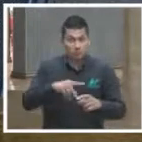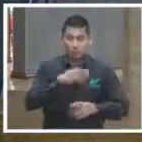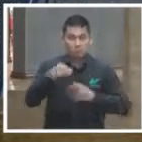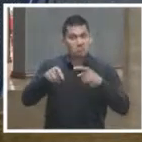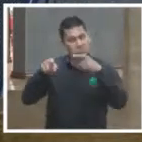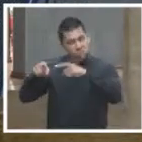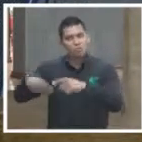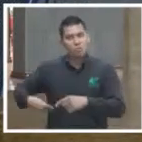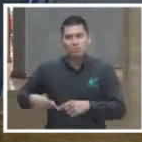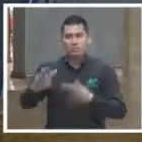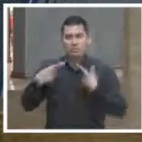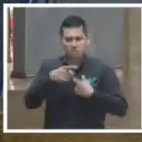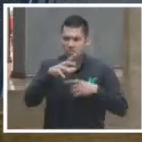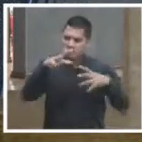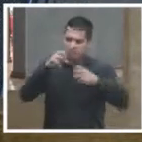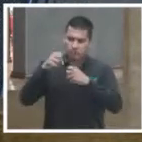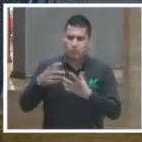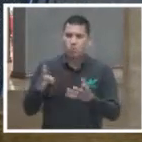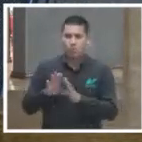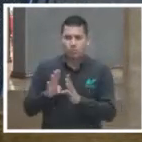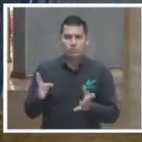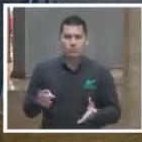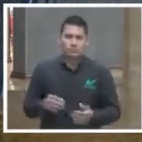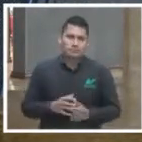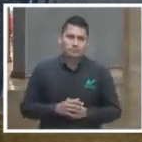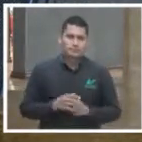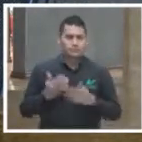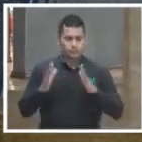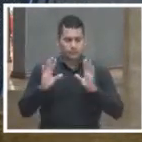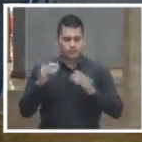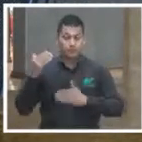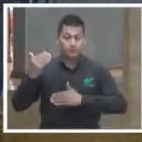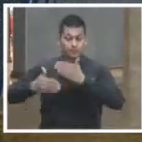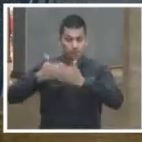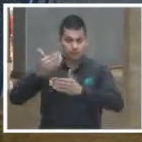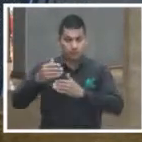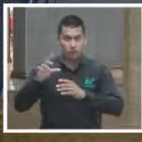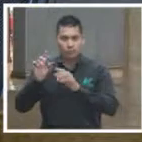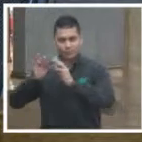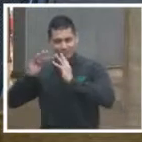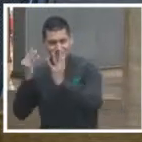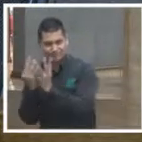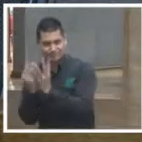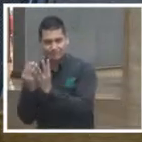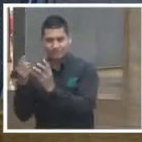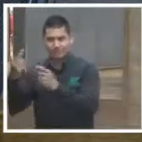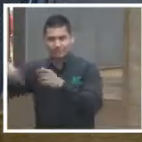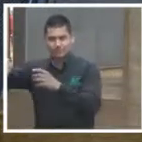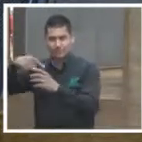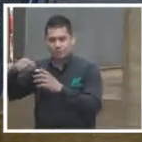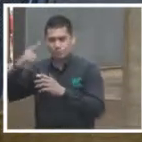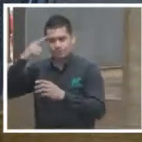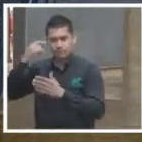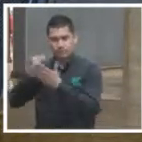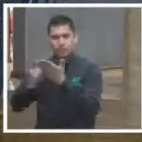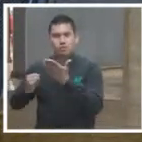ya me brinco a lo que sucede después de que la Suprema Corte toma su decisión.